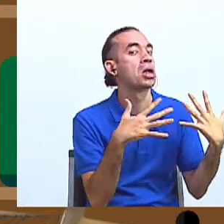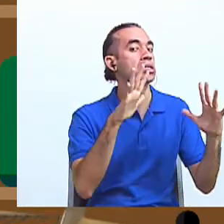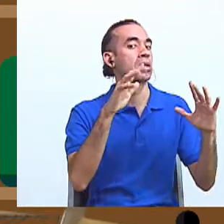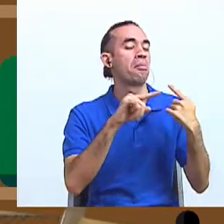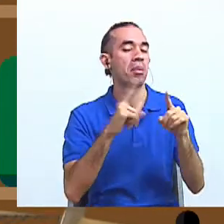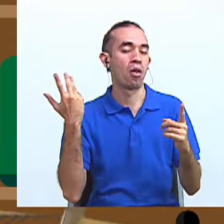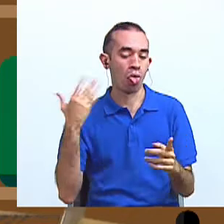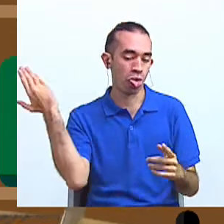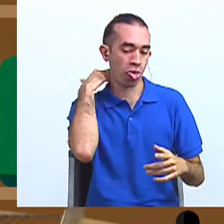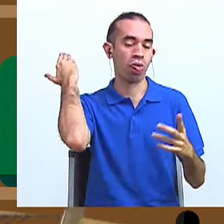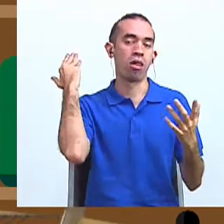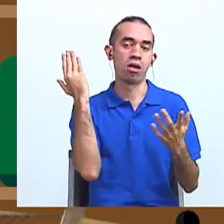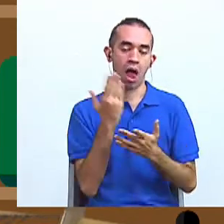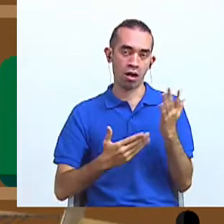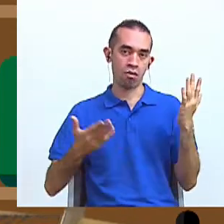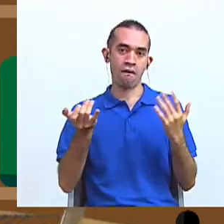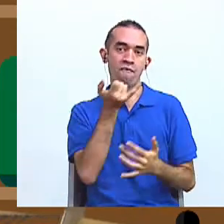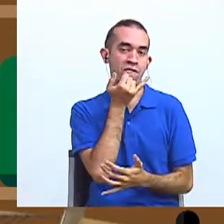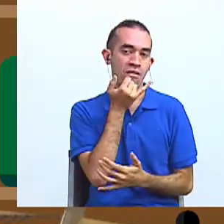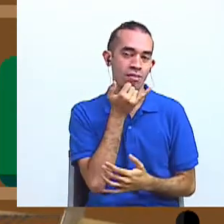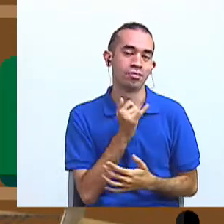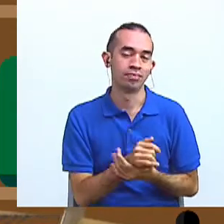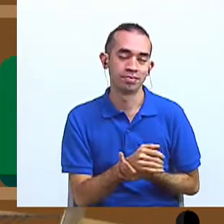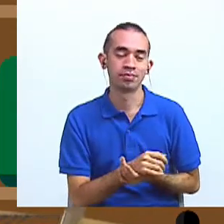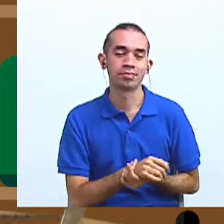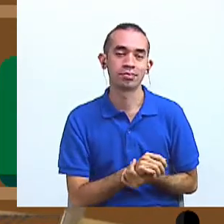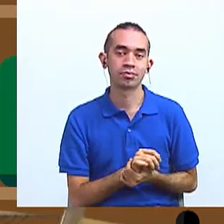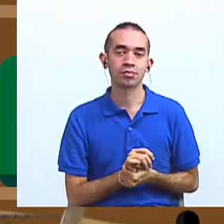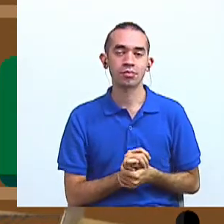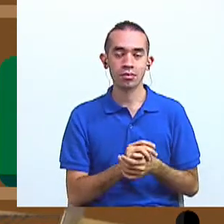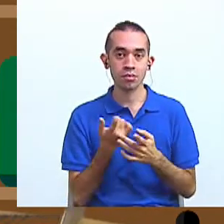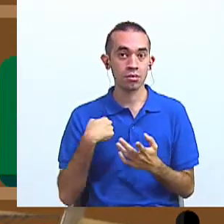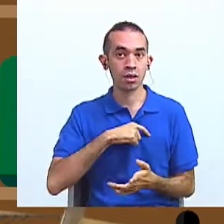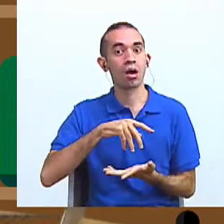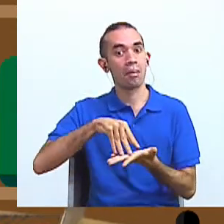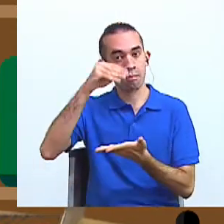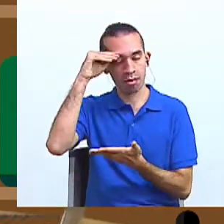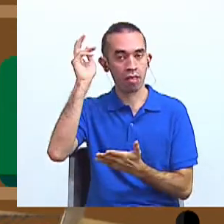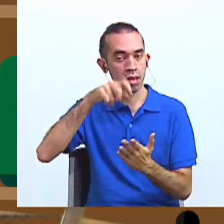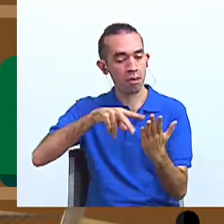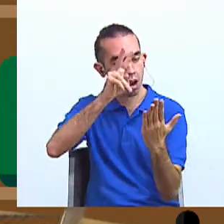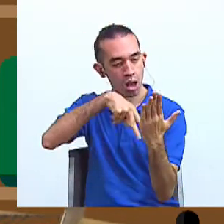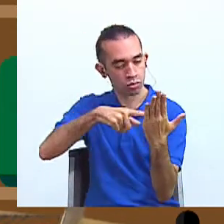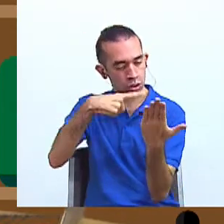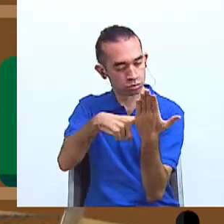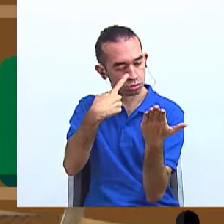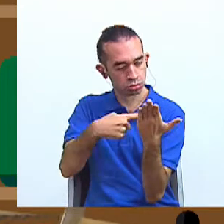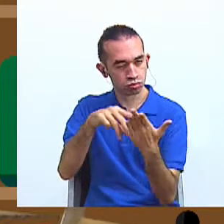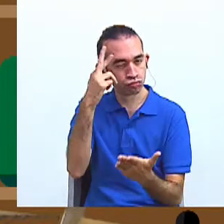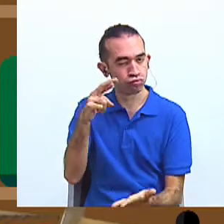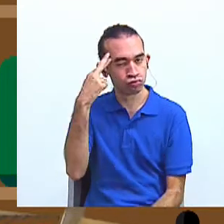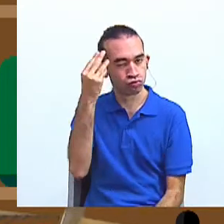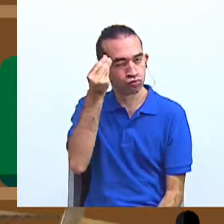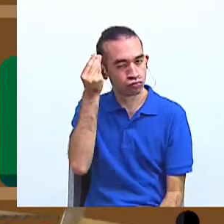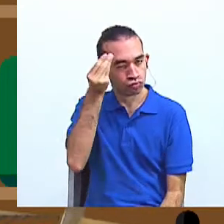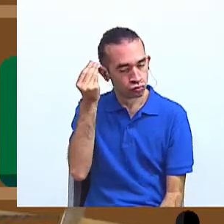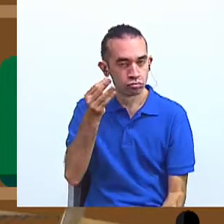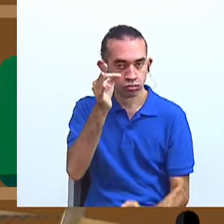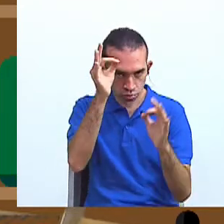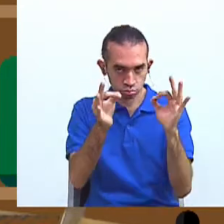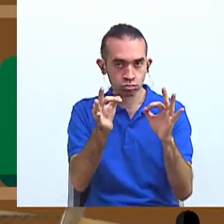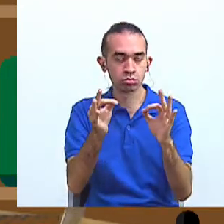o inducirnos a un error. Bien, aprendimos que debemos ser lectores críticos, reflexivos, ¿cierto?